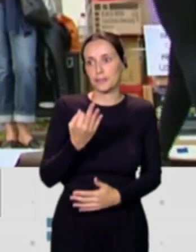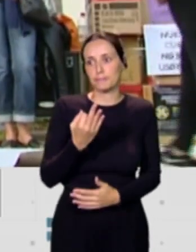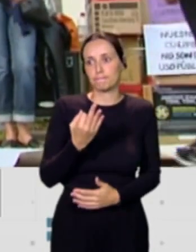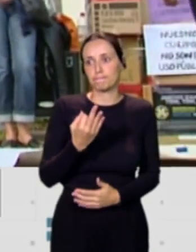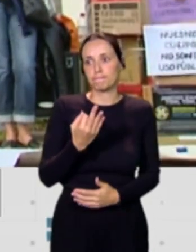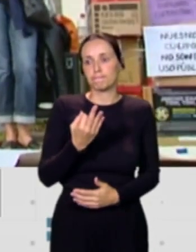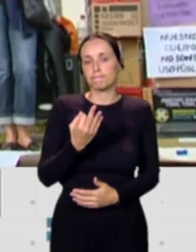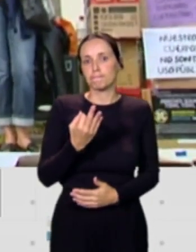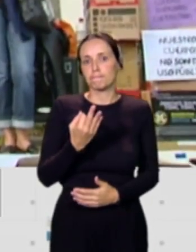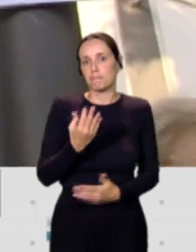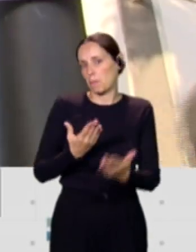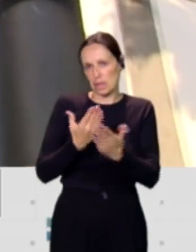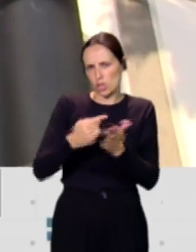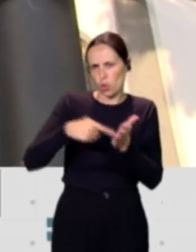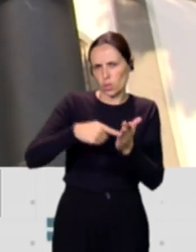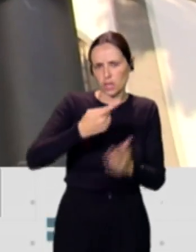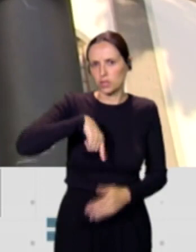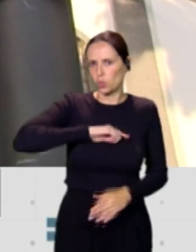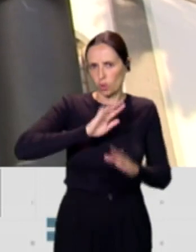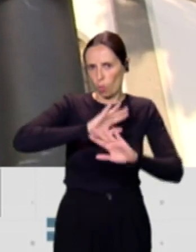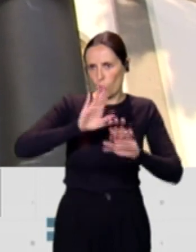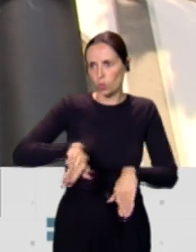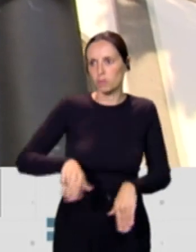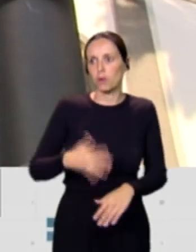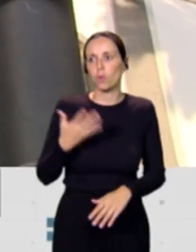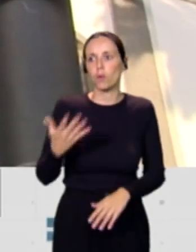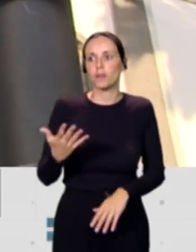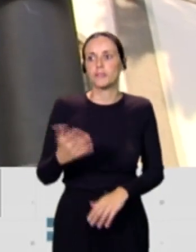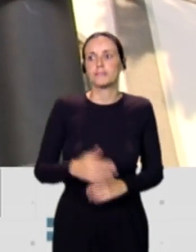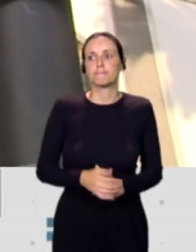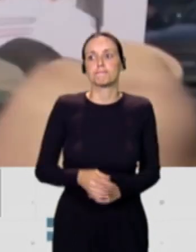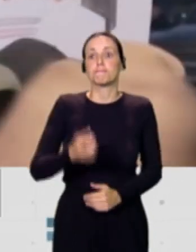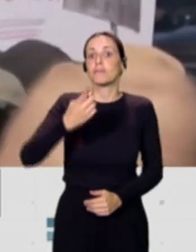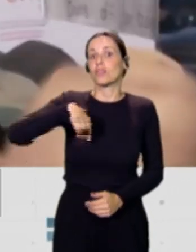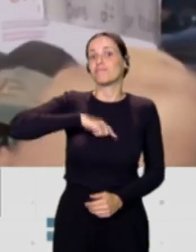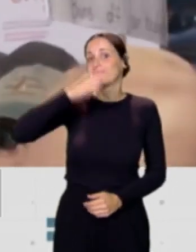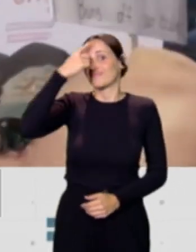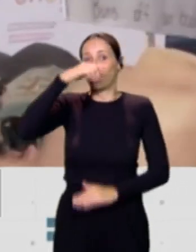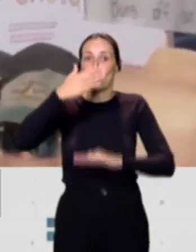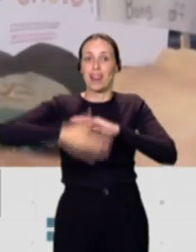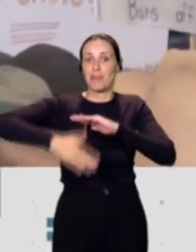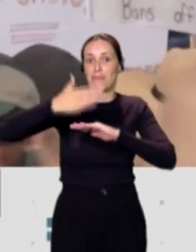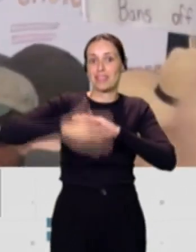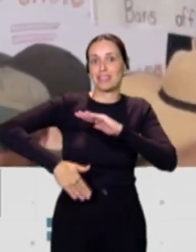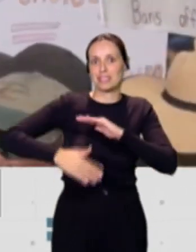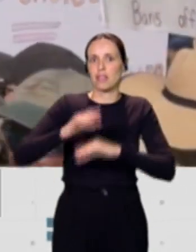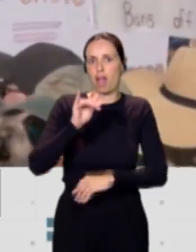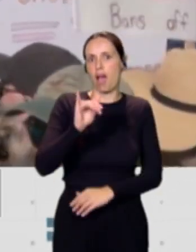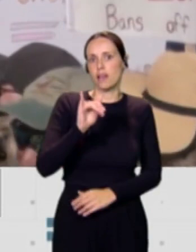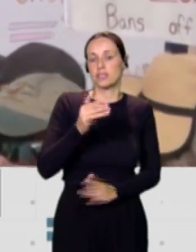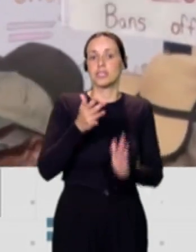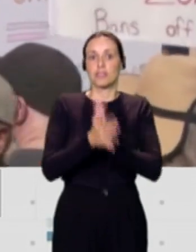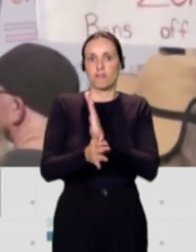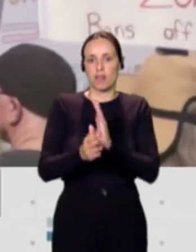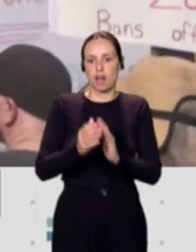solicitud o petición o exigencia es que sabemos que hay una serie de límites en los que, gestacionales digamos, en los que las